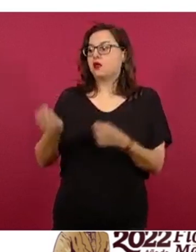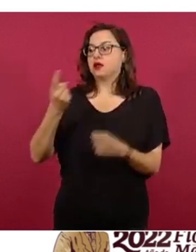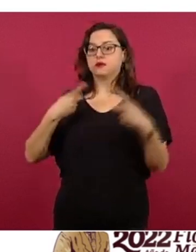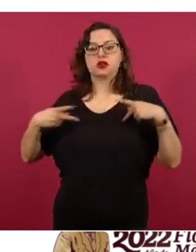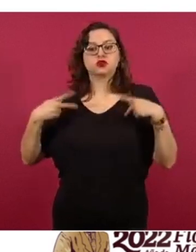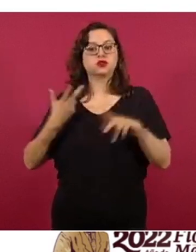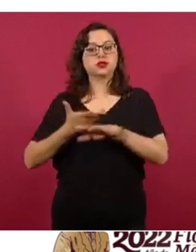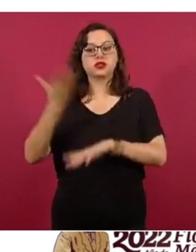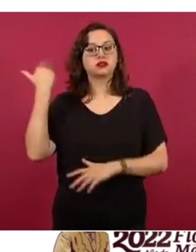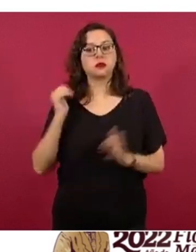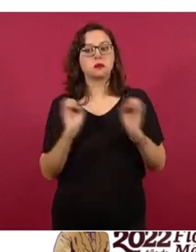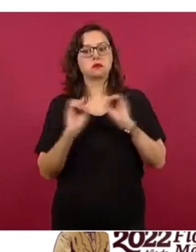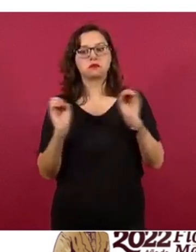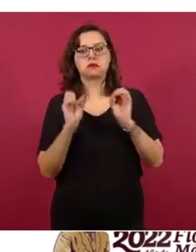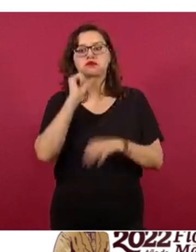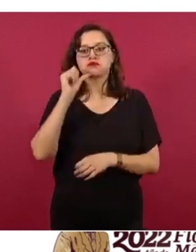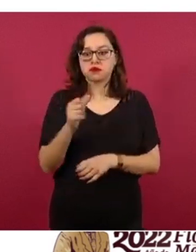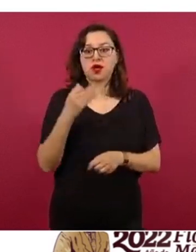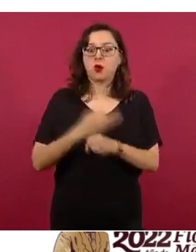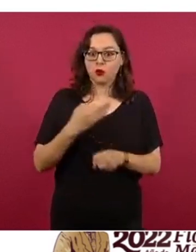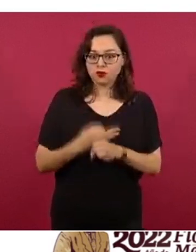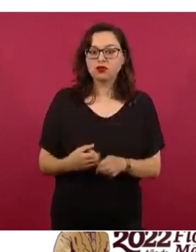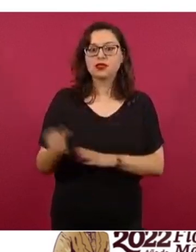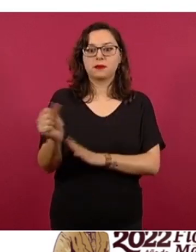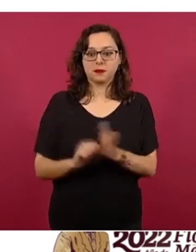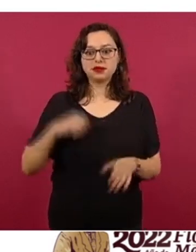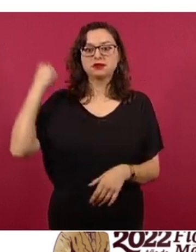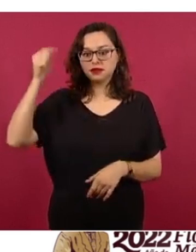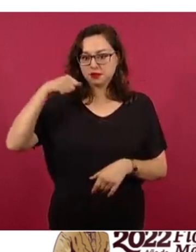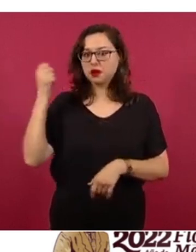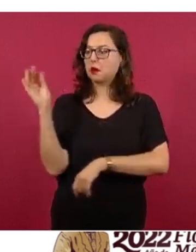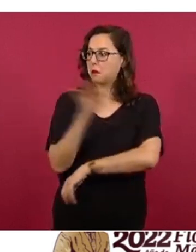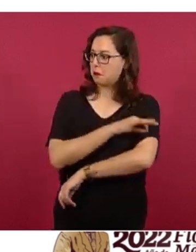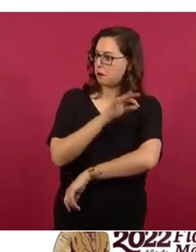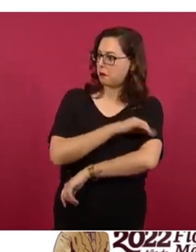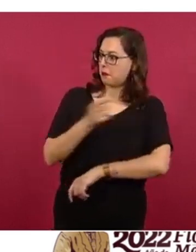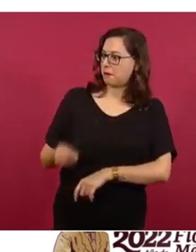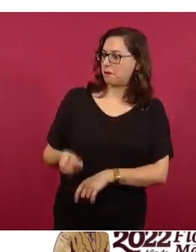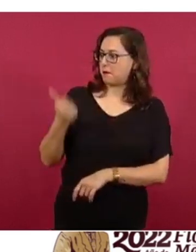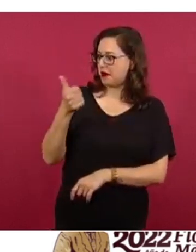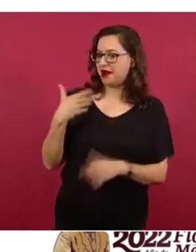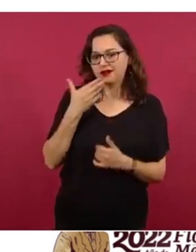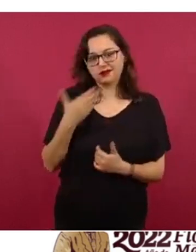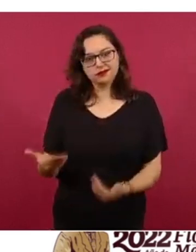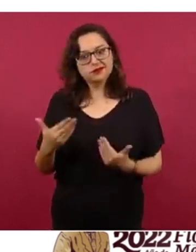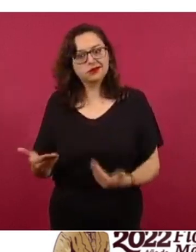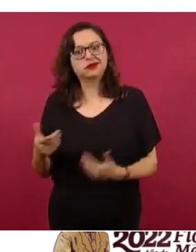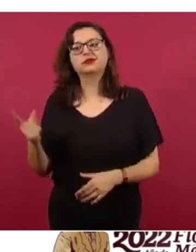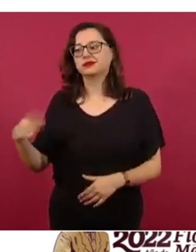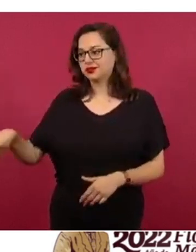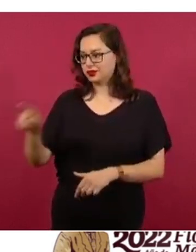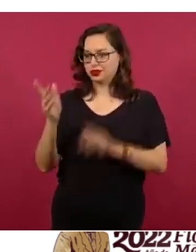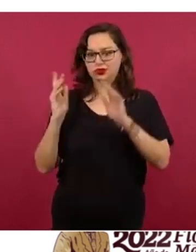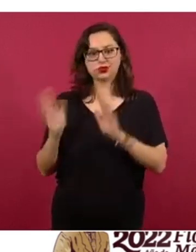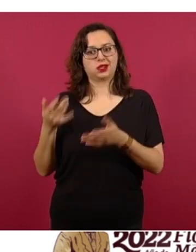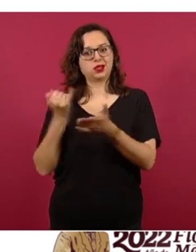vacunar a personas que no se habían vacunado ni siquiera una dosis y se entusiasmaron, se decidieron por vacunarse